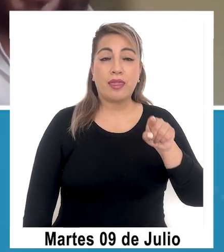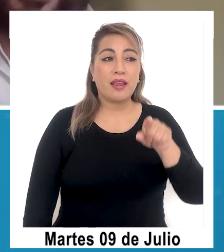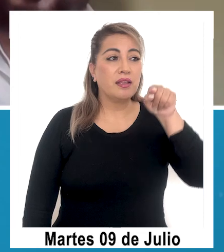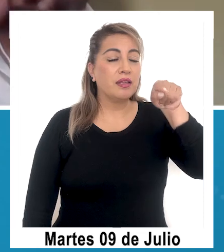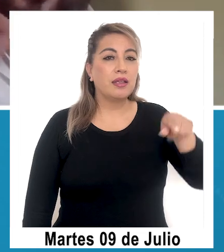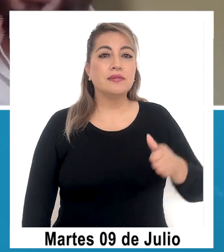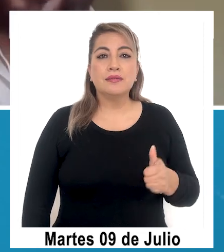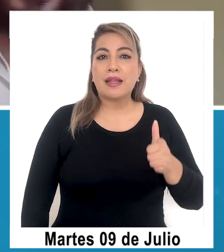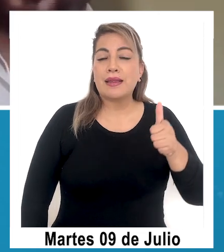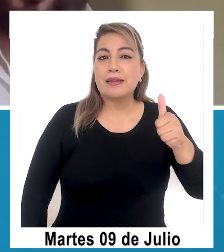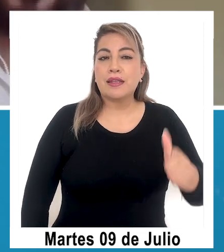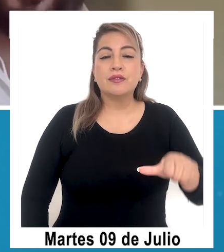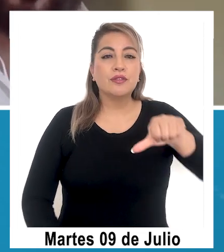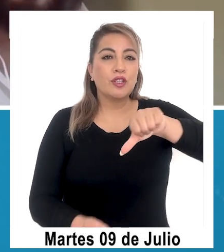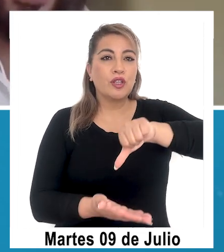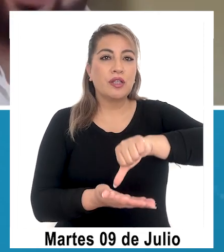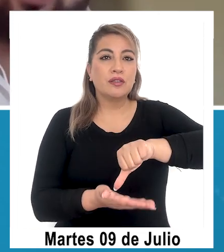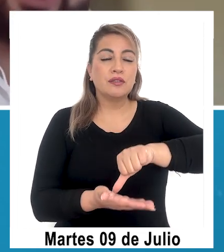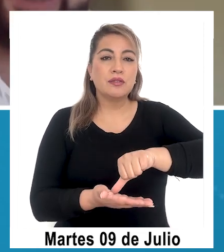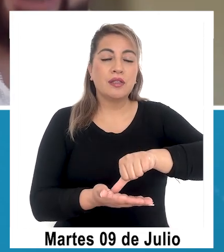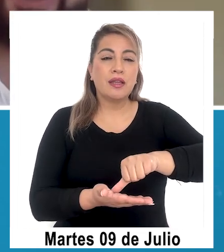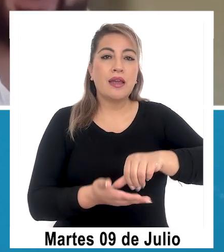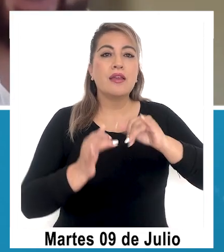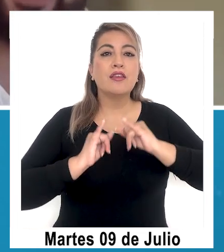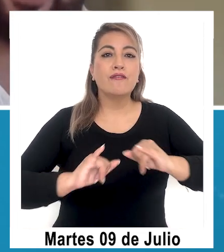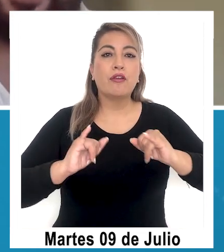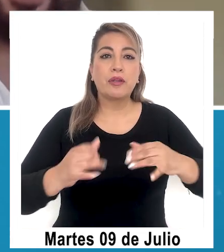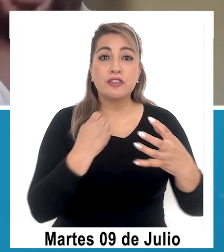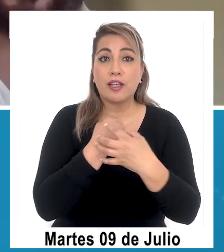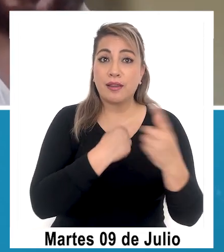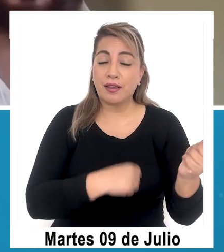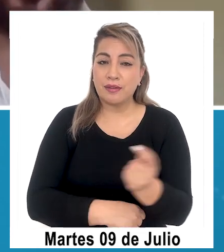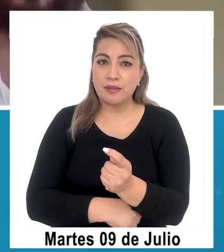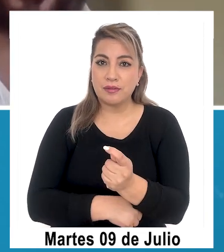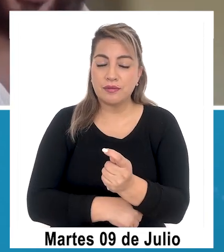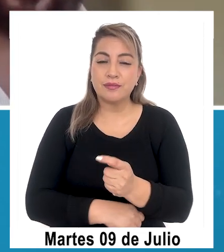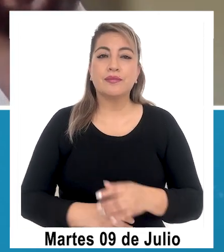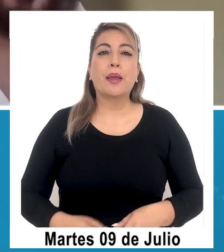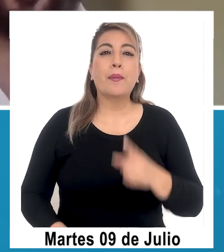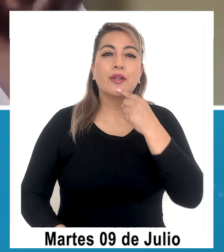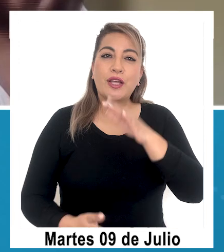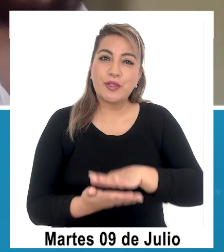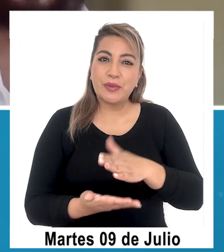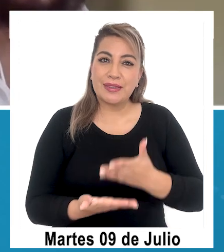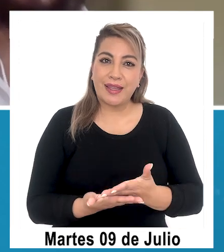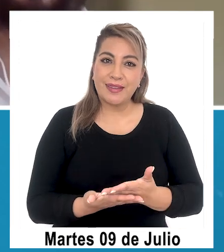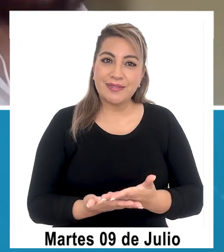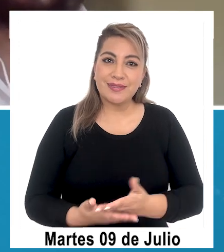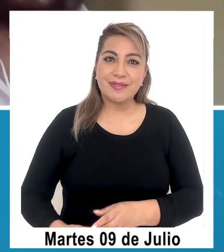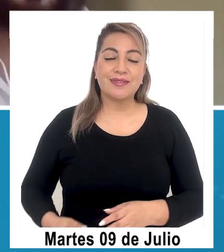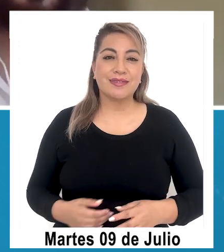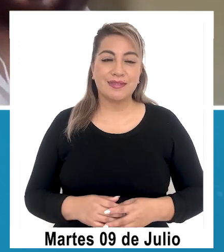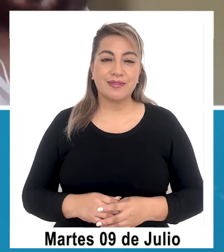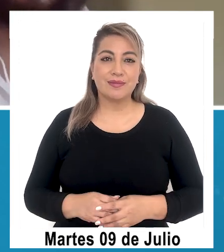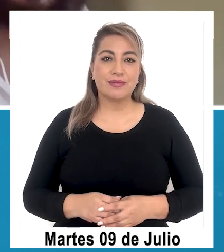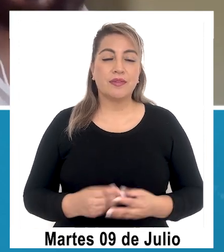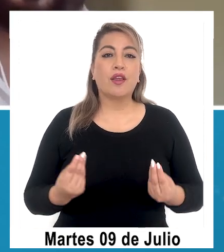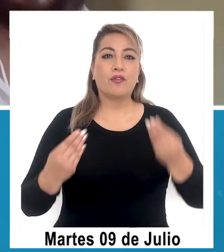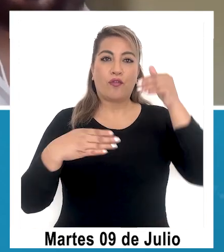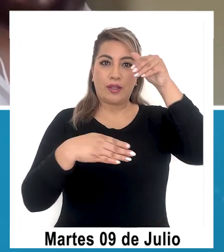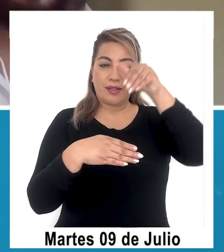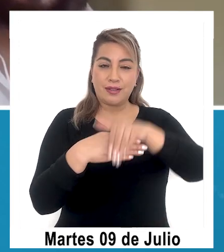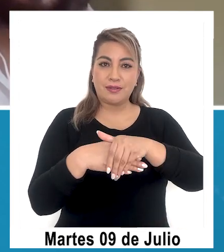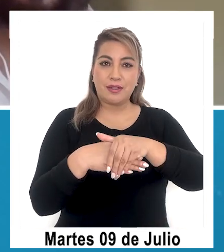es director del Centro de Microdatos de Tarapacá, el CEMIT. ¿Cómo está Iván? ¿Cómo le va? Buenas